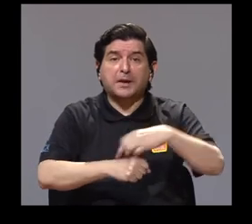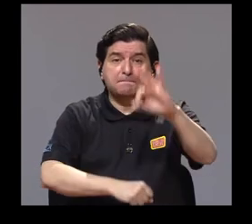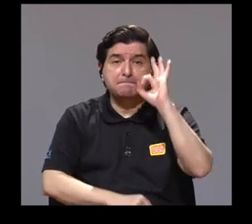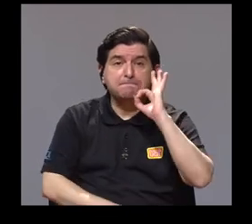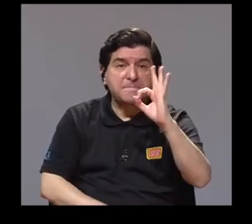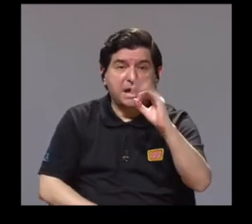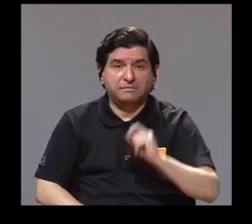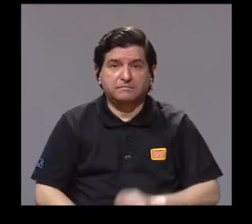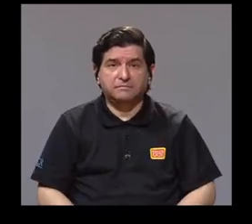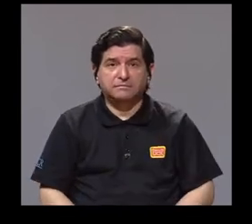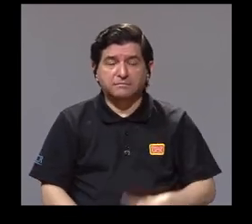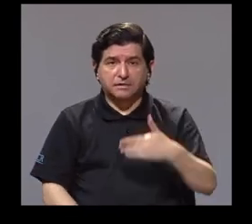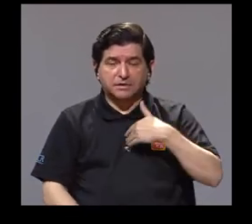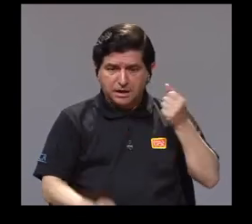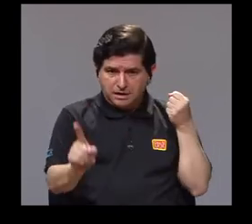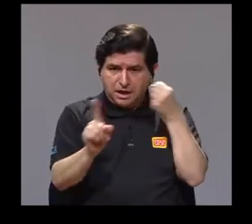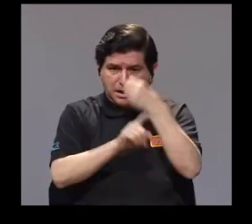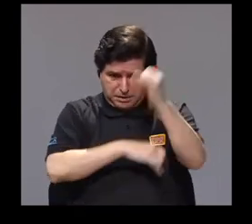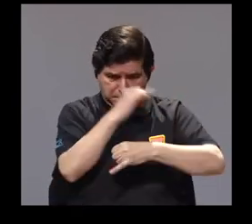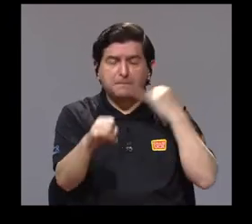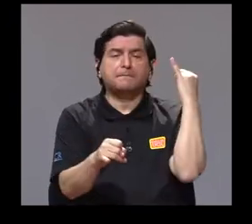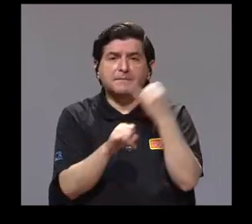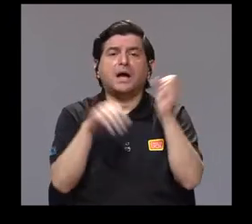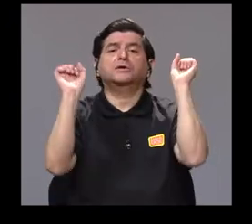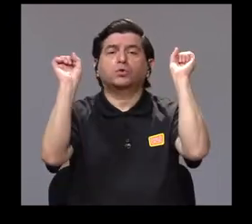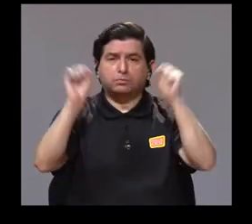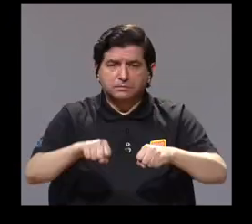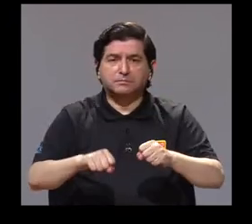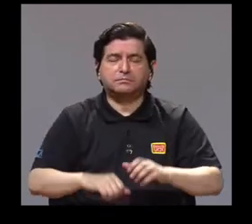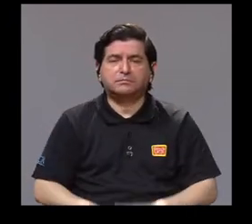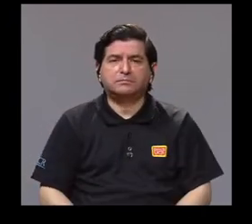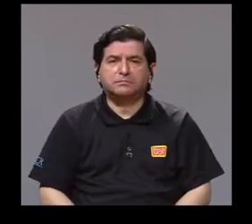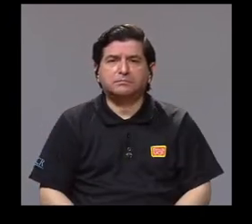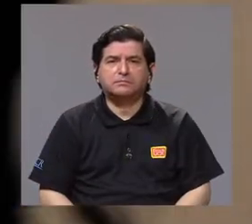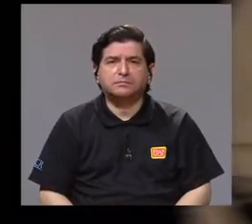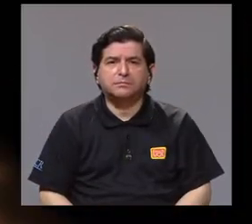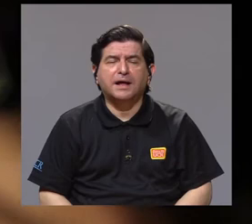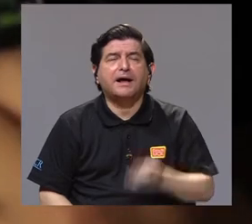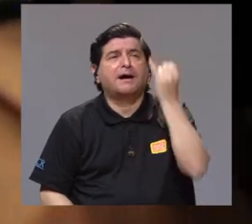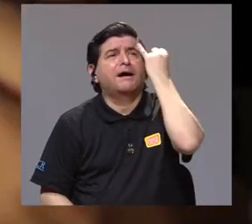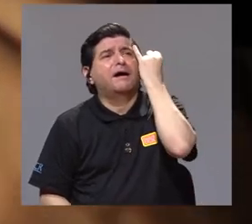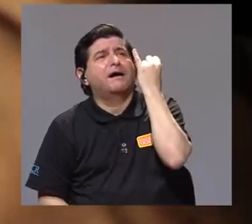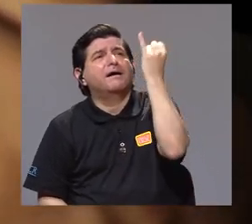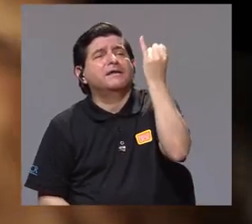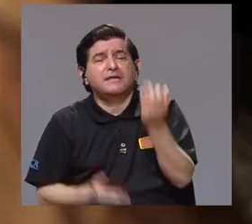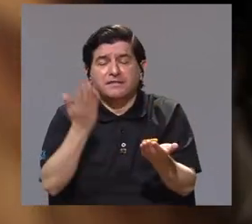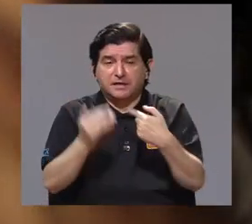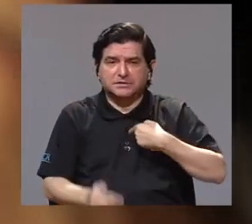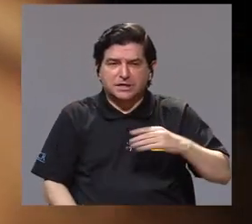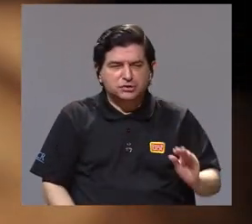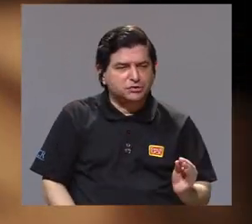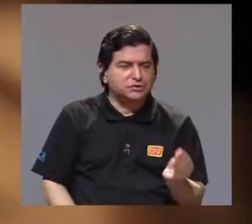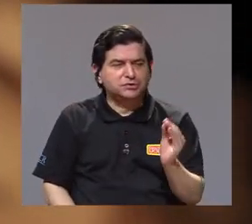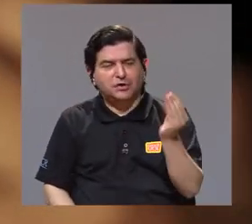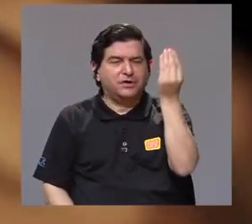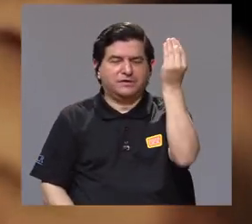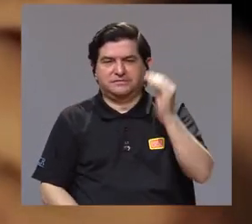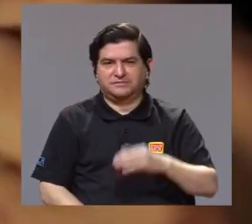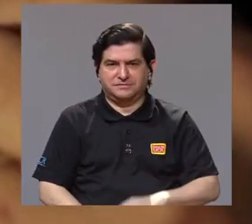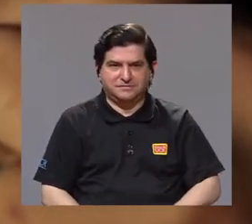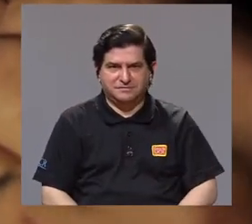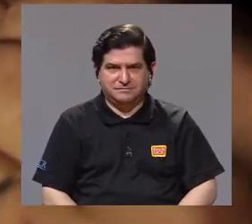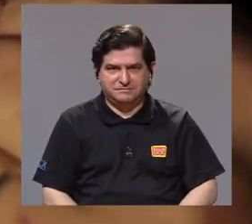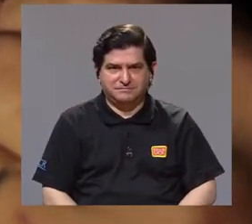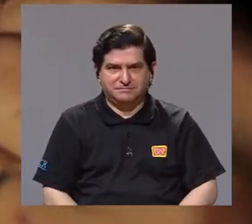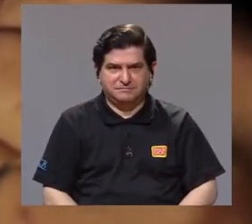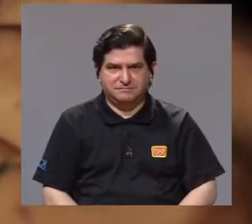se pueden hacer bien y se puede tener un impacto internacional y que aquella idea con la que yo crecí en algún